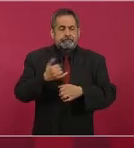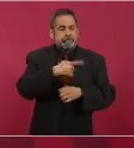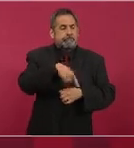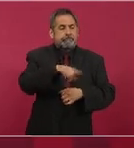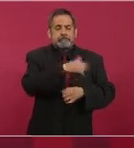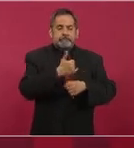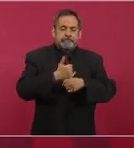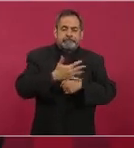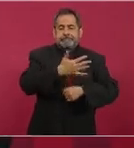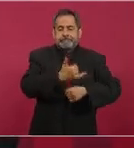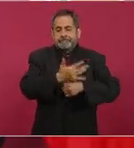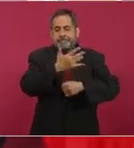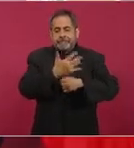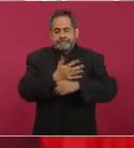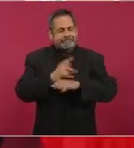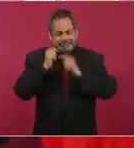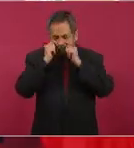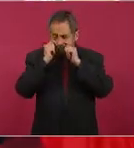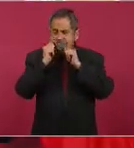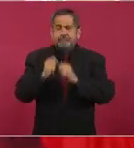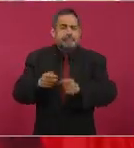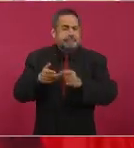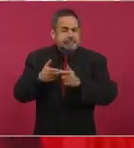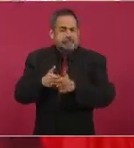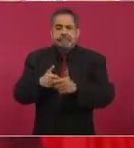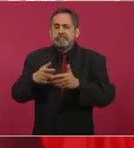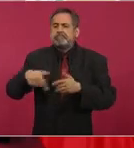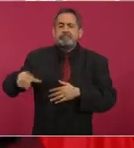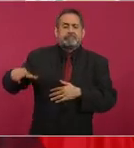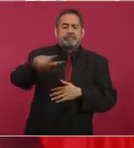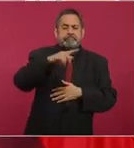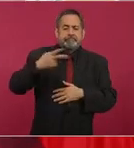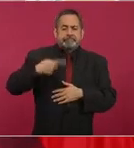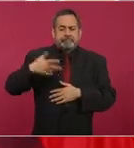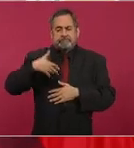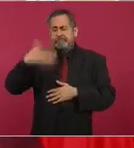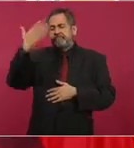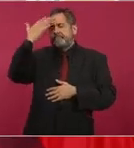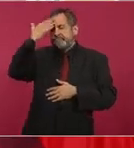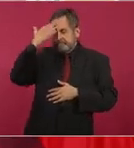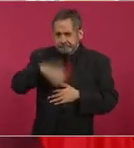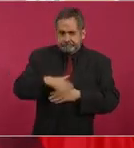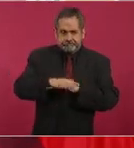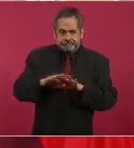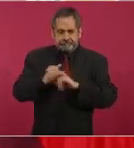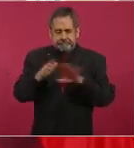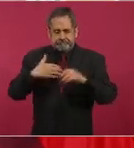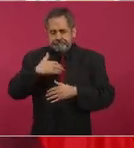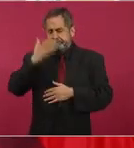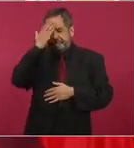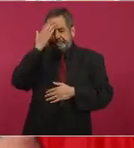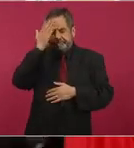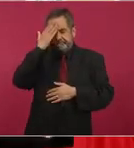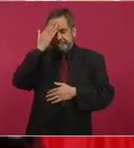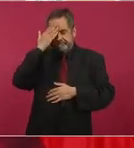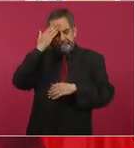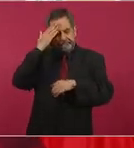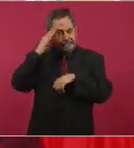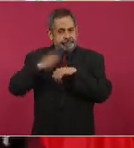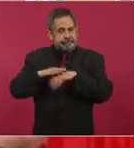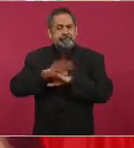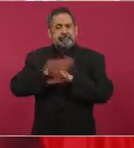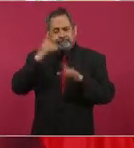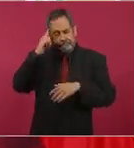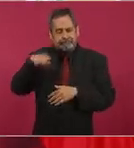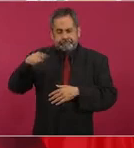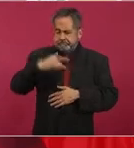los ciudadanos ya tienen la información y ellos van a